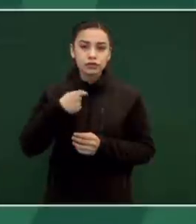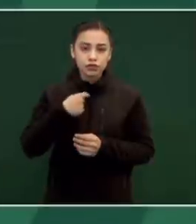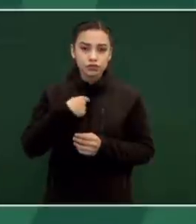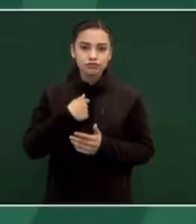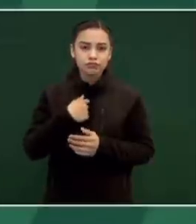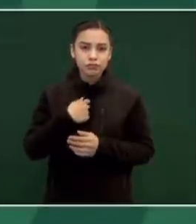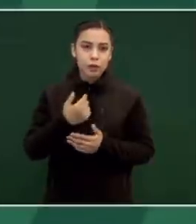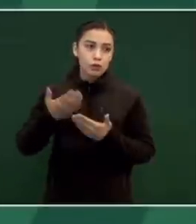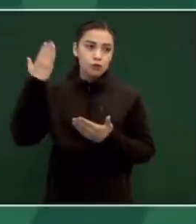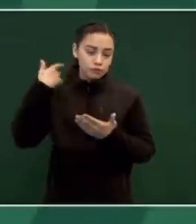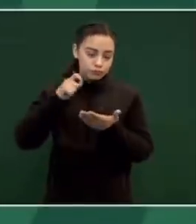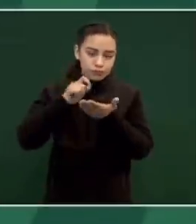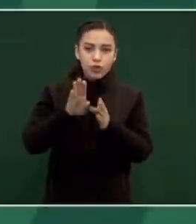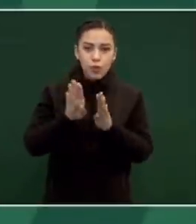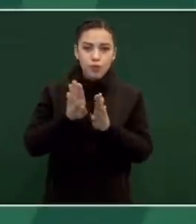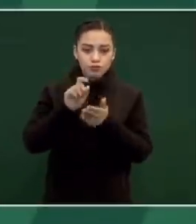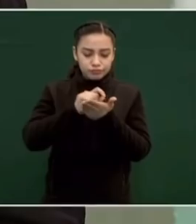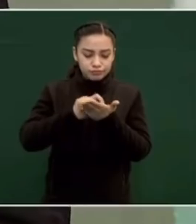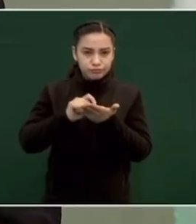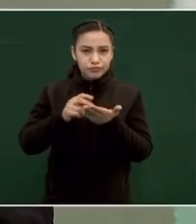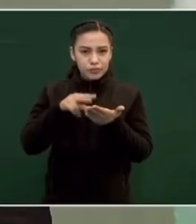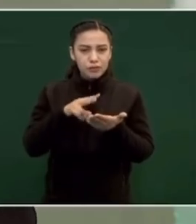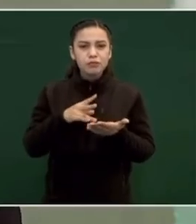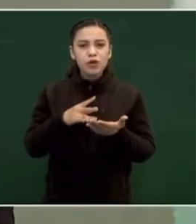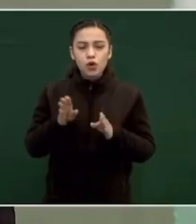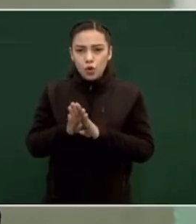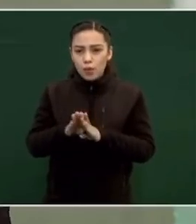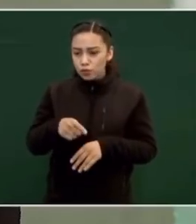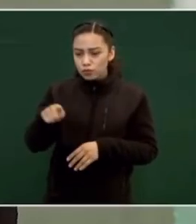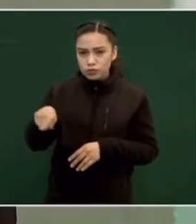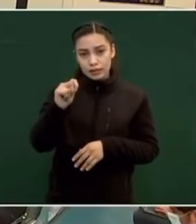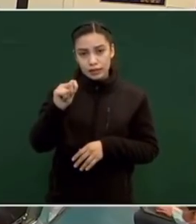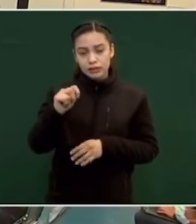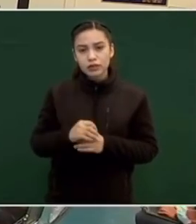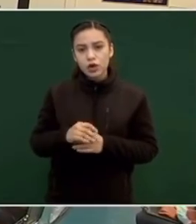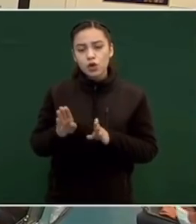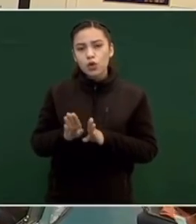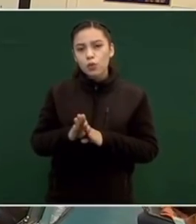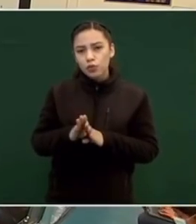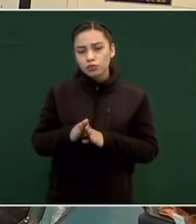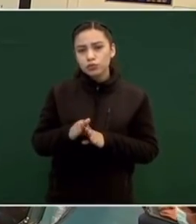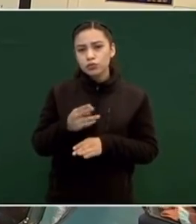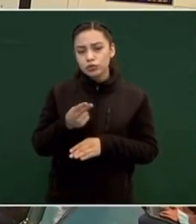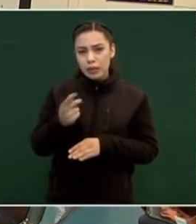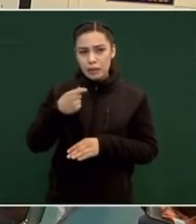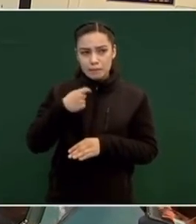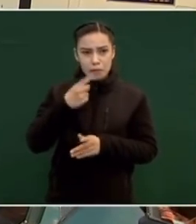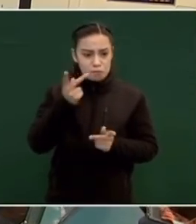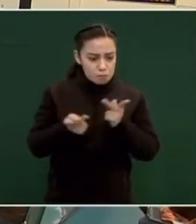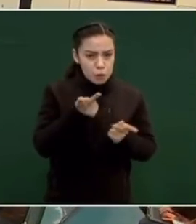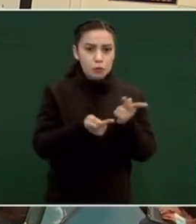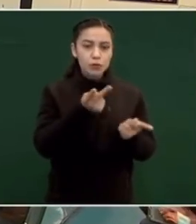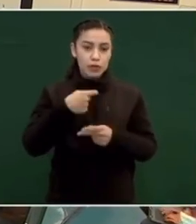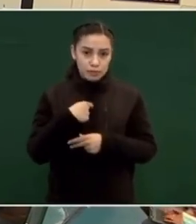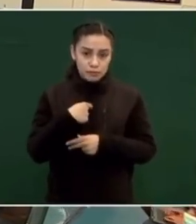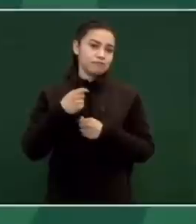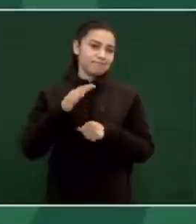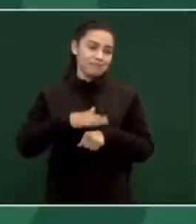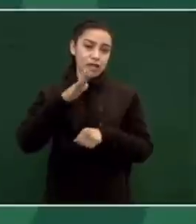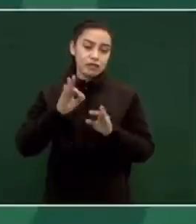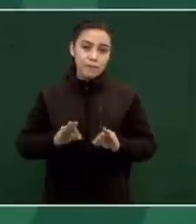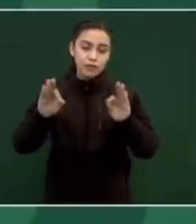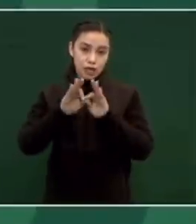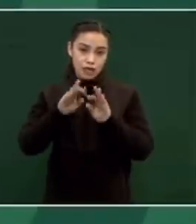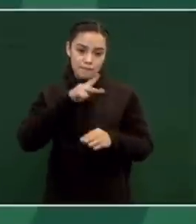desde hace tiempo, ¿por qué autoridad moral el señor Loret de Mola me va a cuestionar si lo que he estimado más importante en mi vida